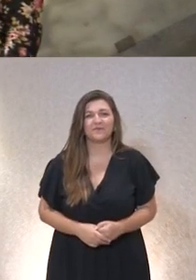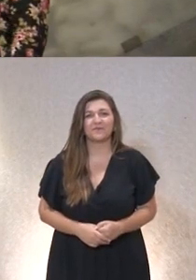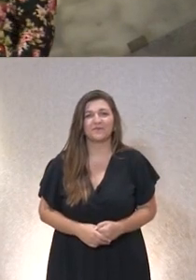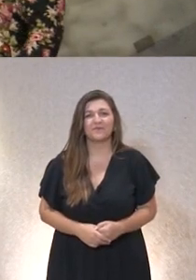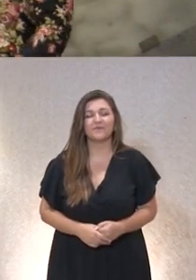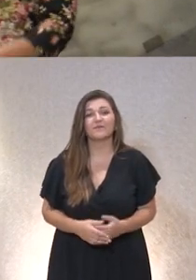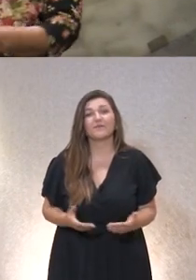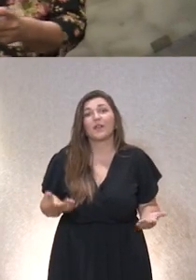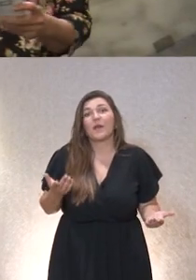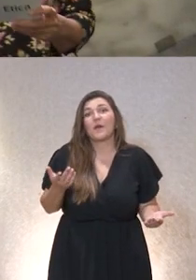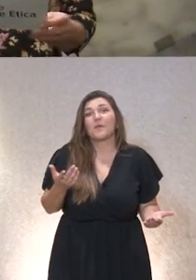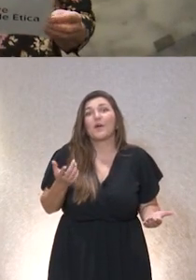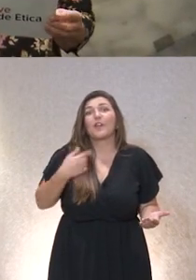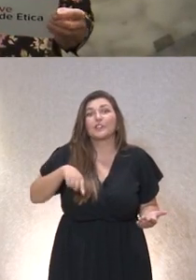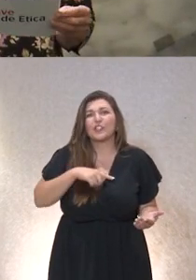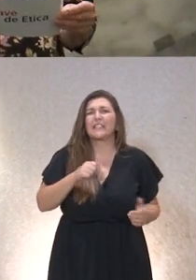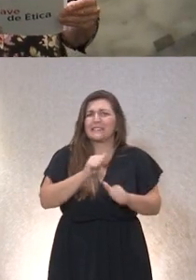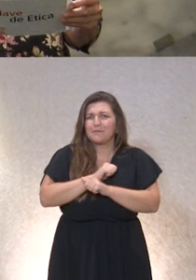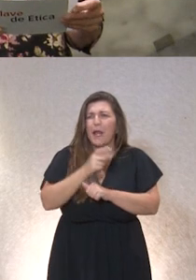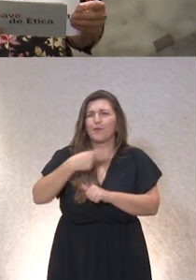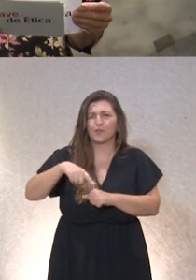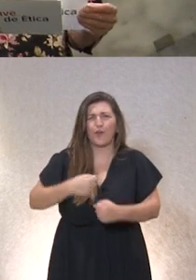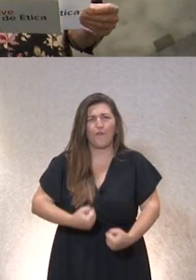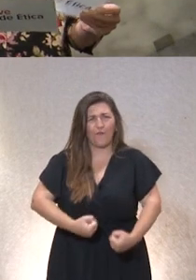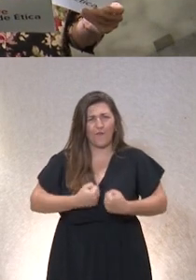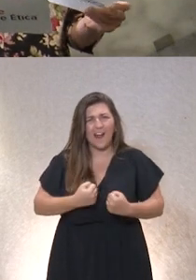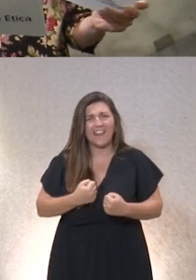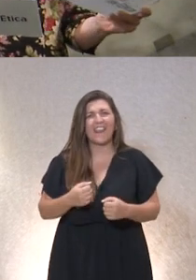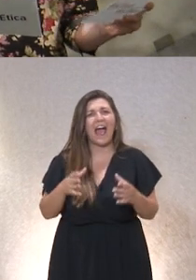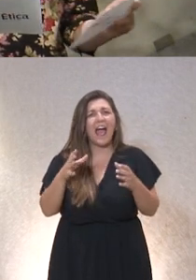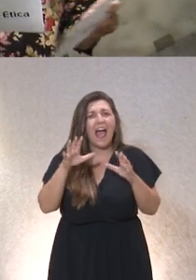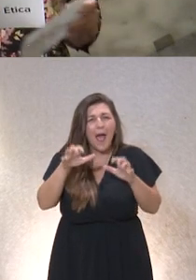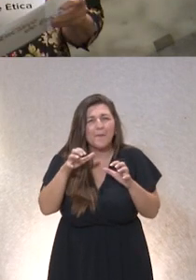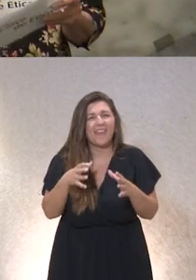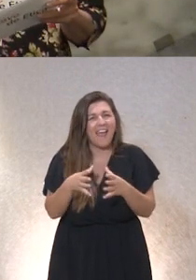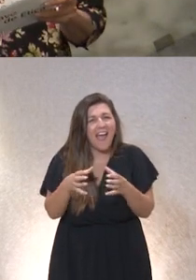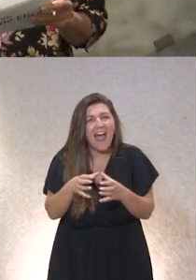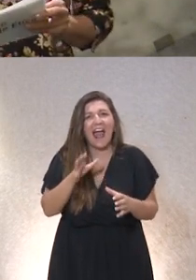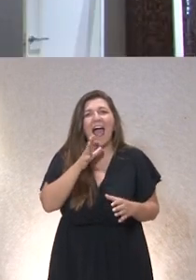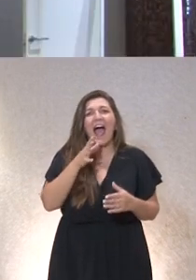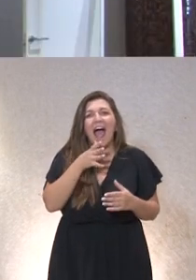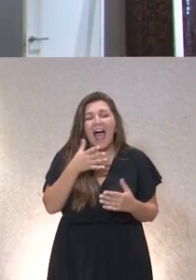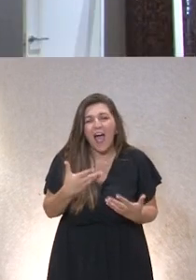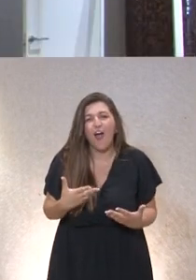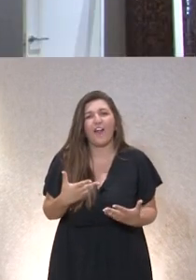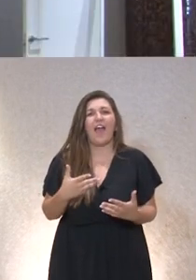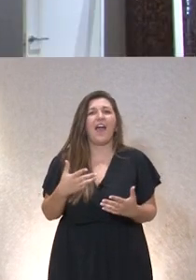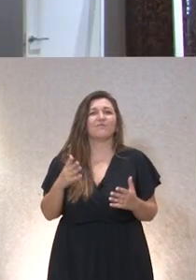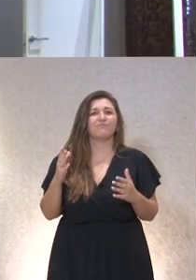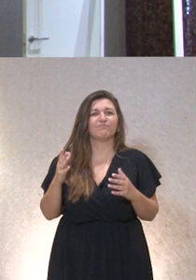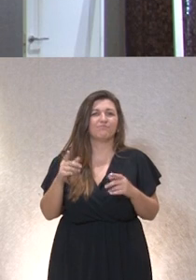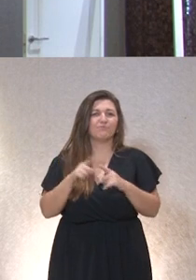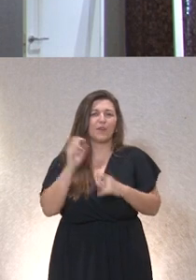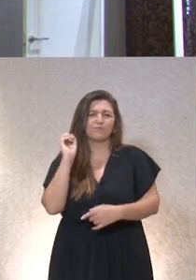Esperamos que vengáis con fuerza y ganas de aprender para la sesión que empieza ahora. Sí, y además estoy